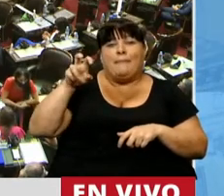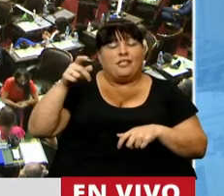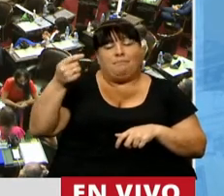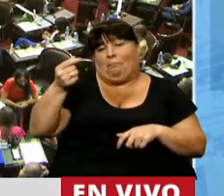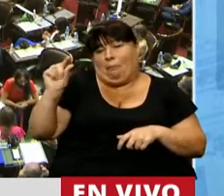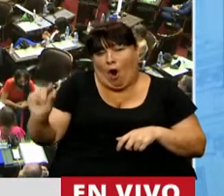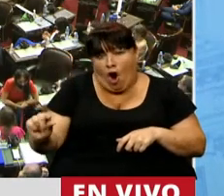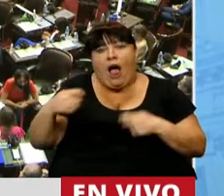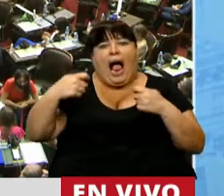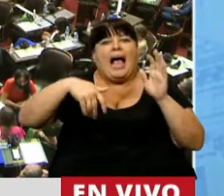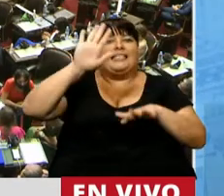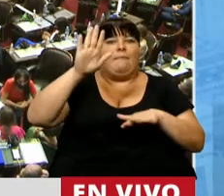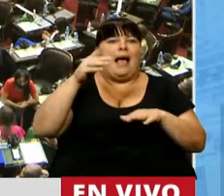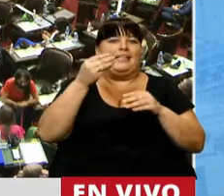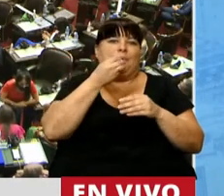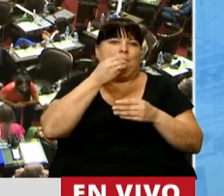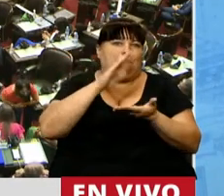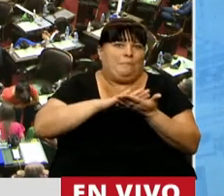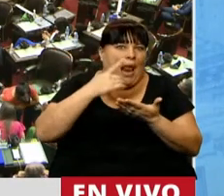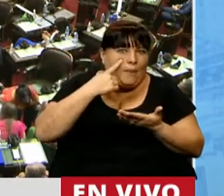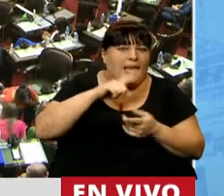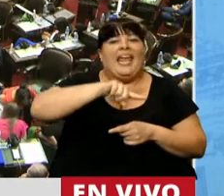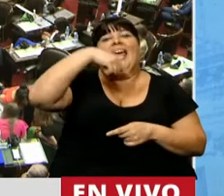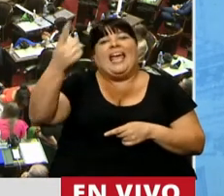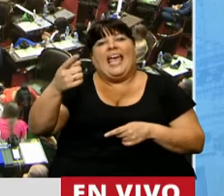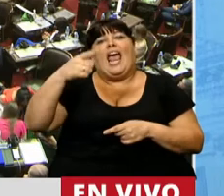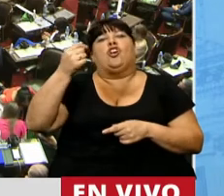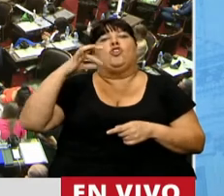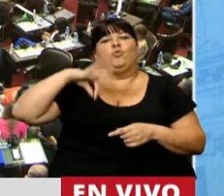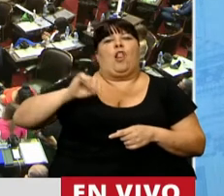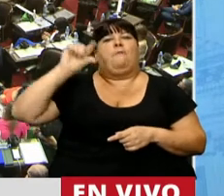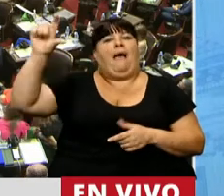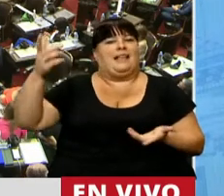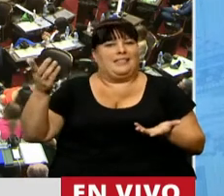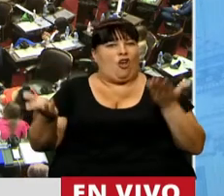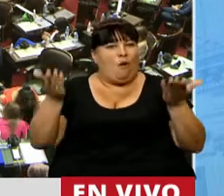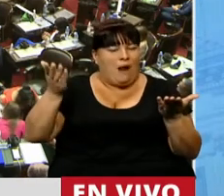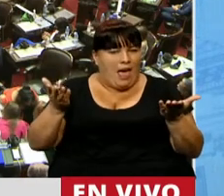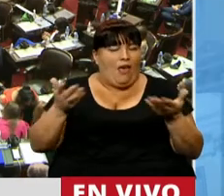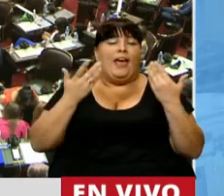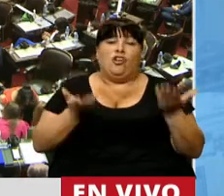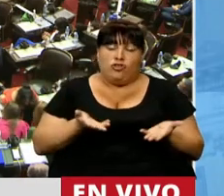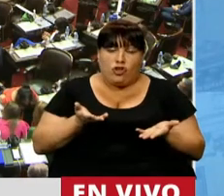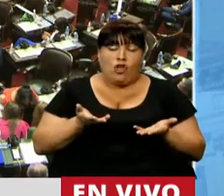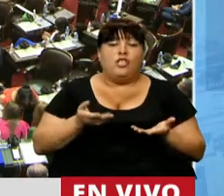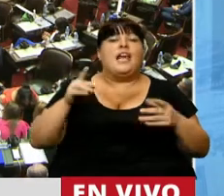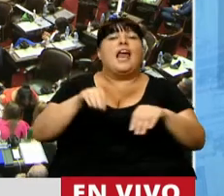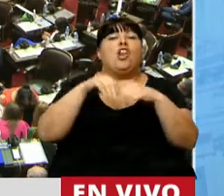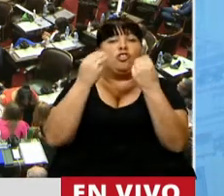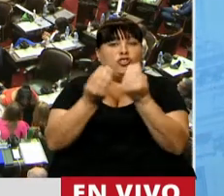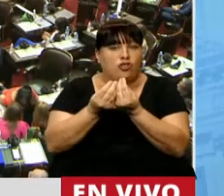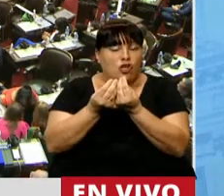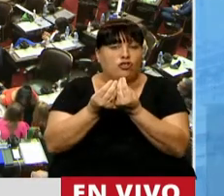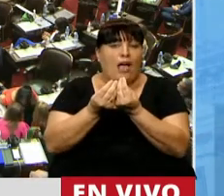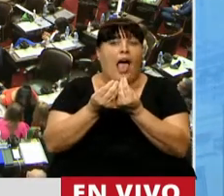mucho más en la canasta familiar que tienen haberes altos. Por lo tanto, y los números que